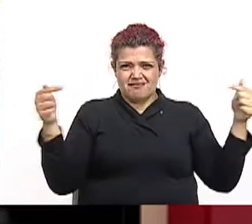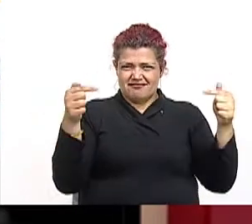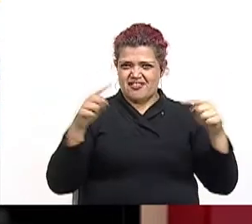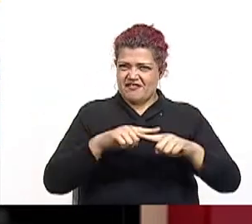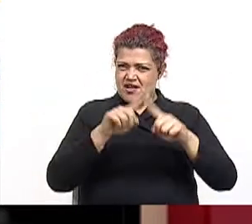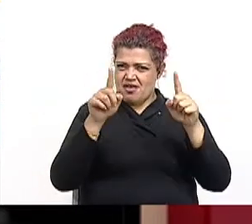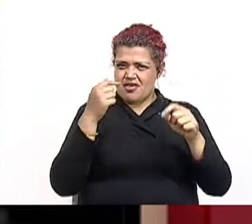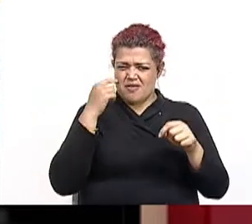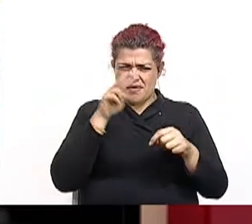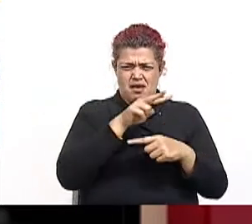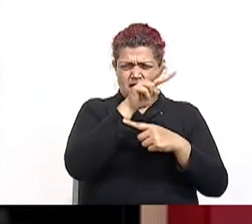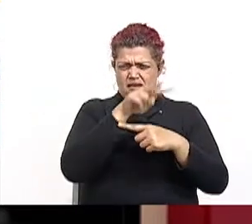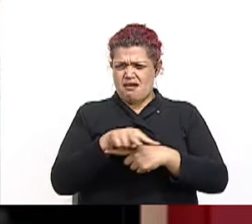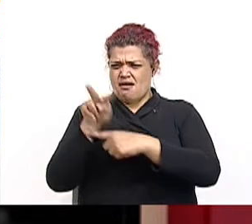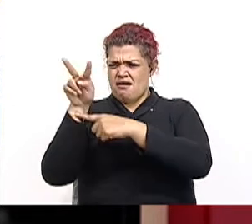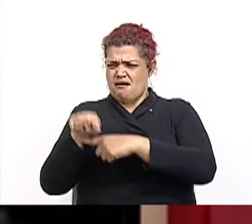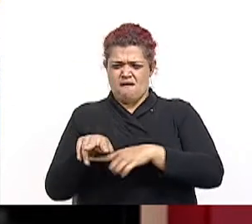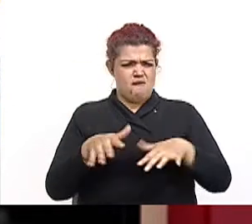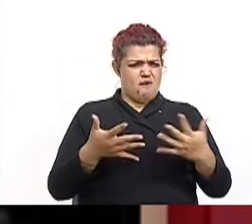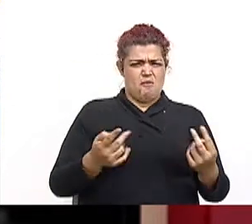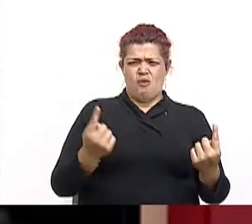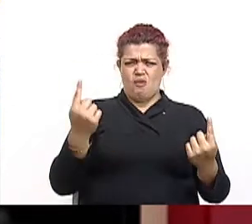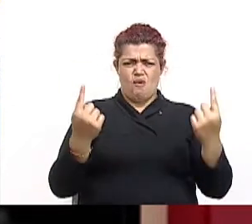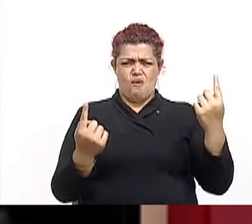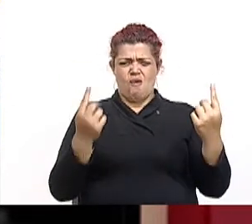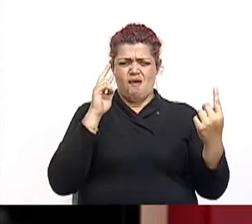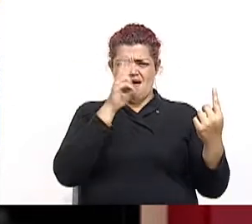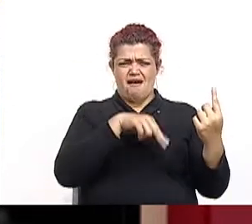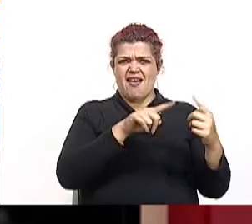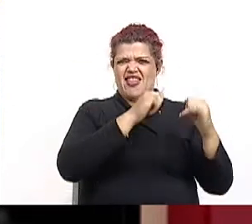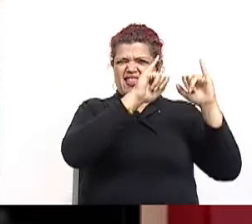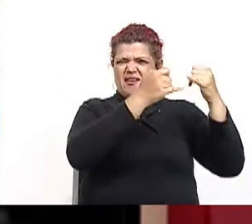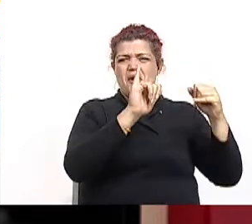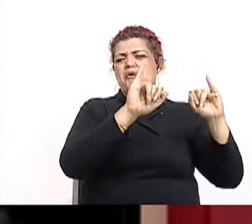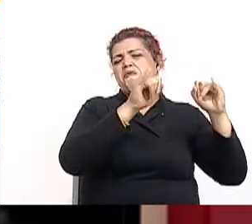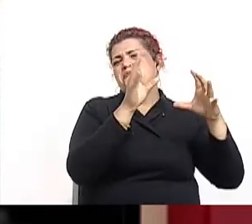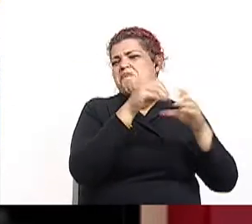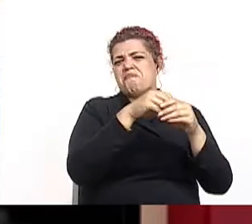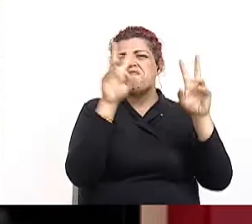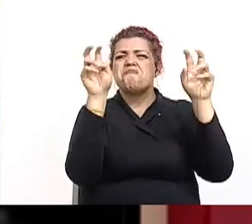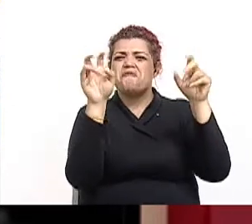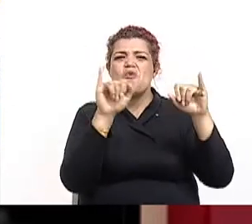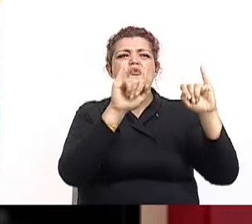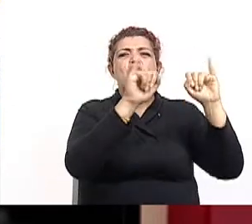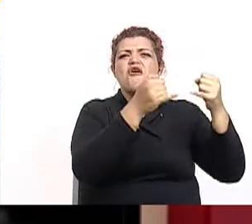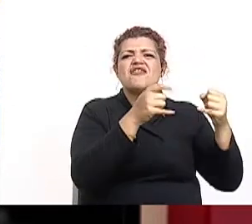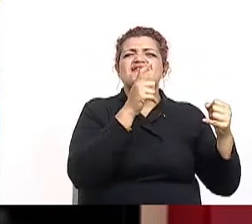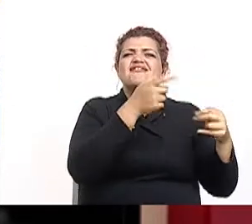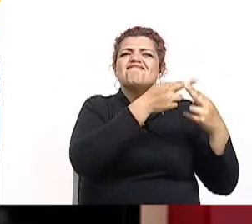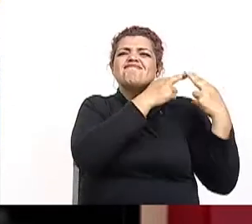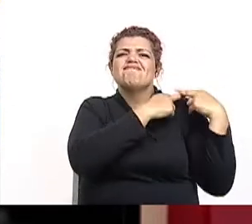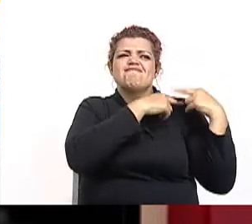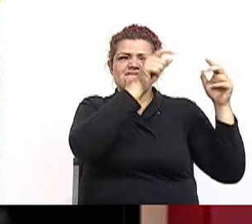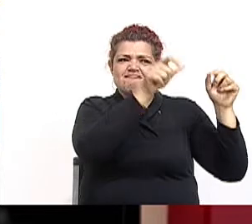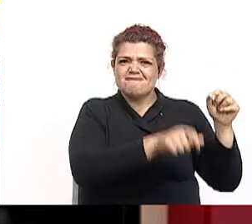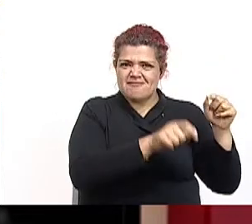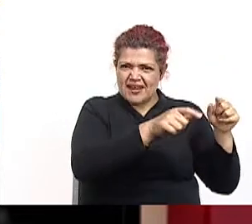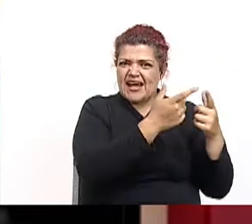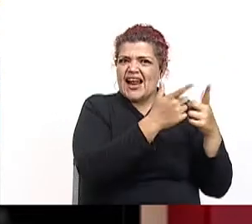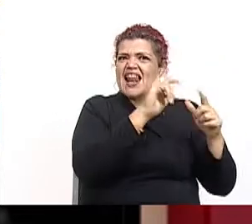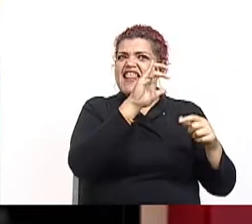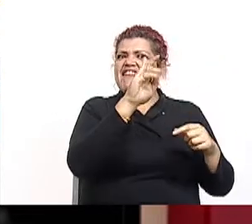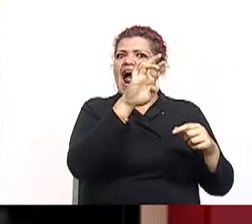a tratar de dilucidar hoy en esta primera lección. Vamos directamente con la señal desde el antiguo estadio en La Sabana.